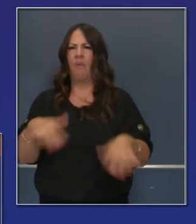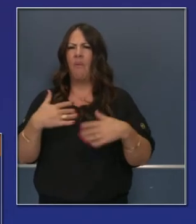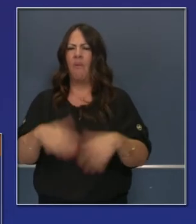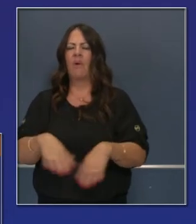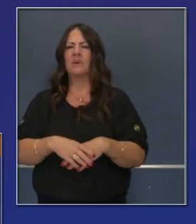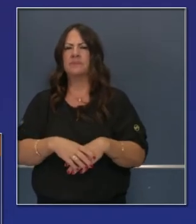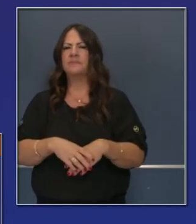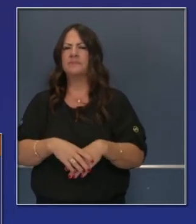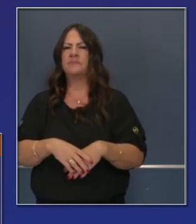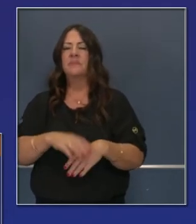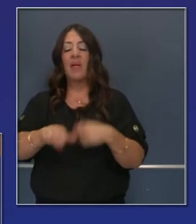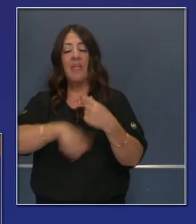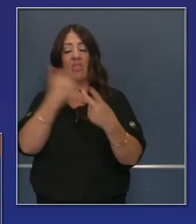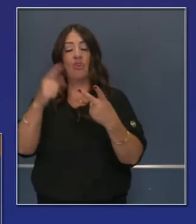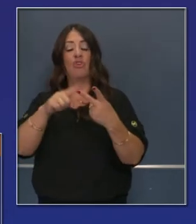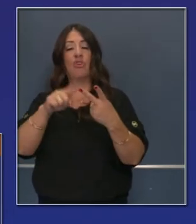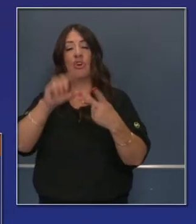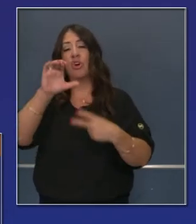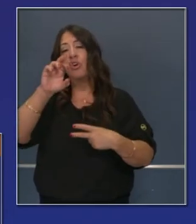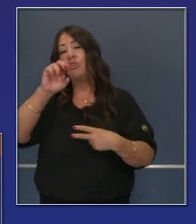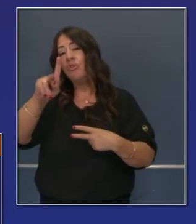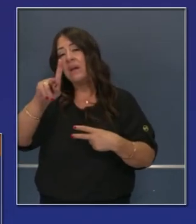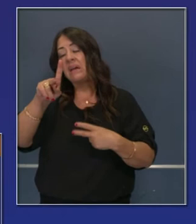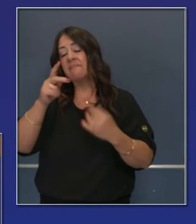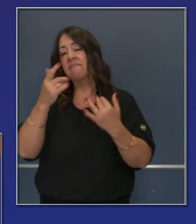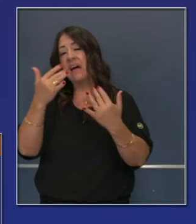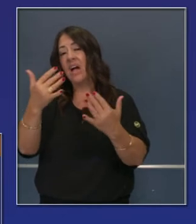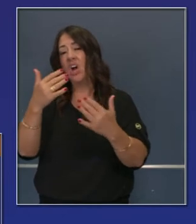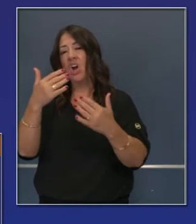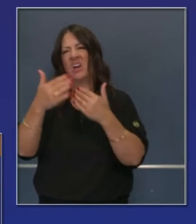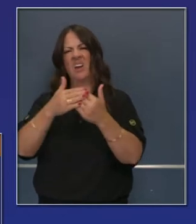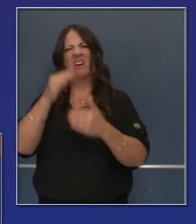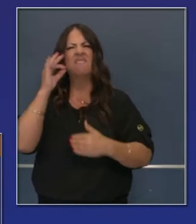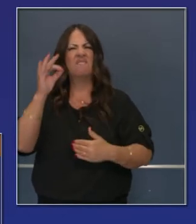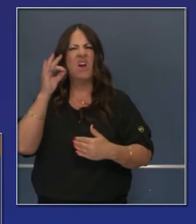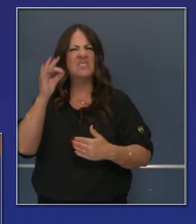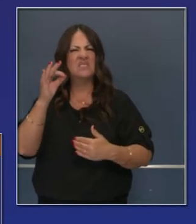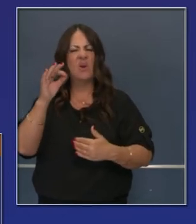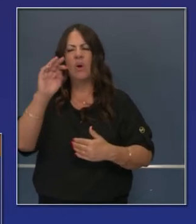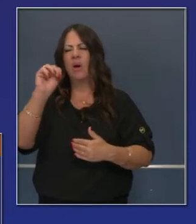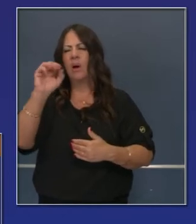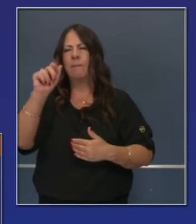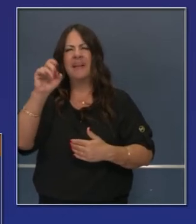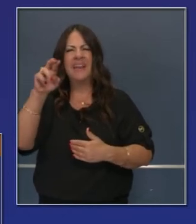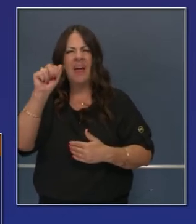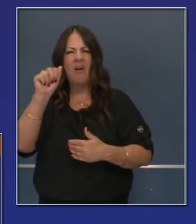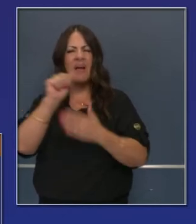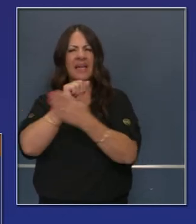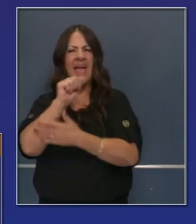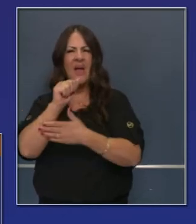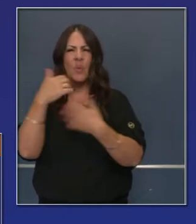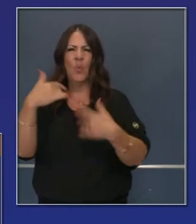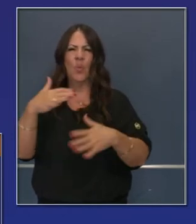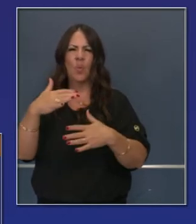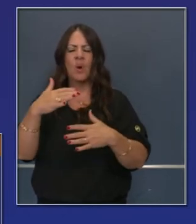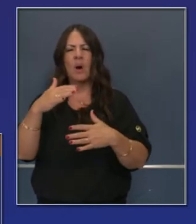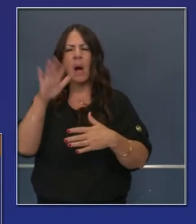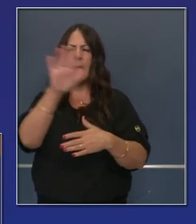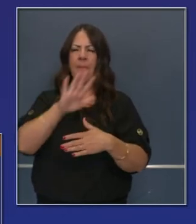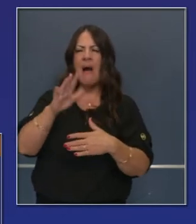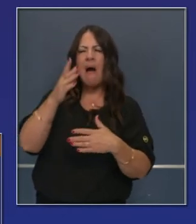contenido. El servicio forestal está ayudando mucho. Esto es una revisión muy breve. Y finalmente, el incendio Creek en Fresno y Madera,